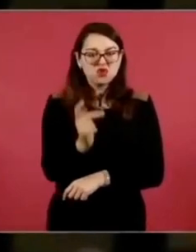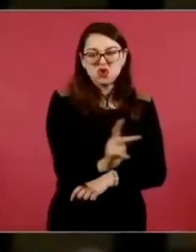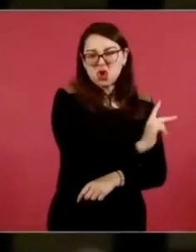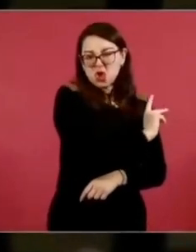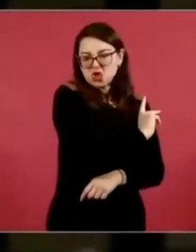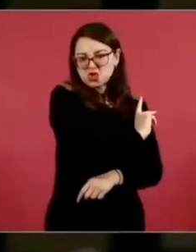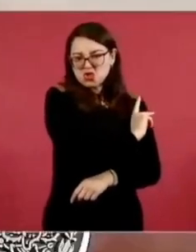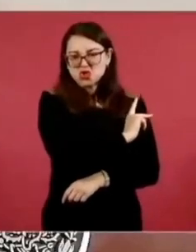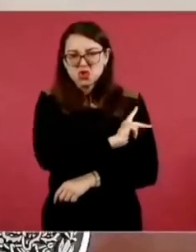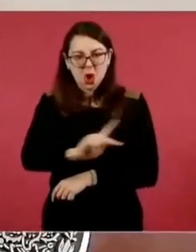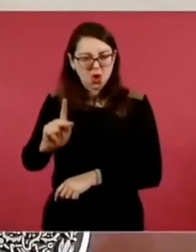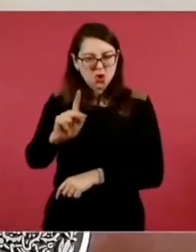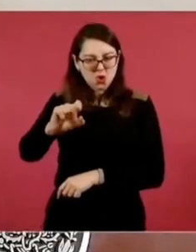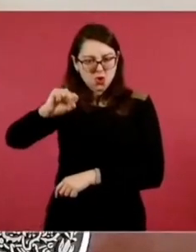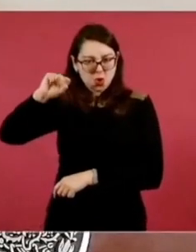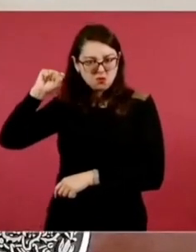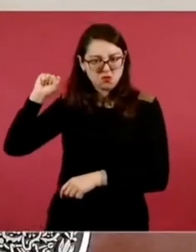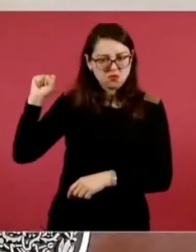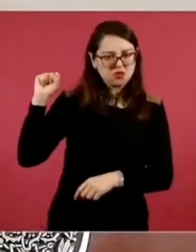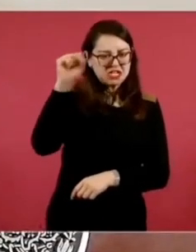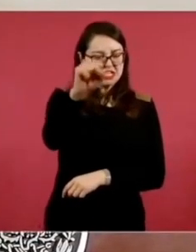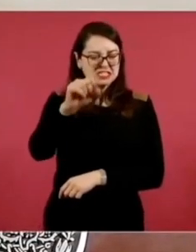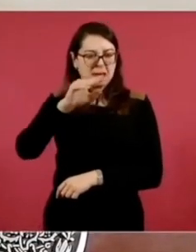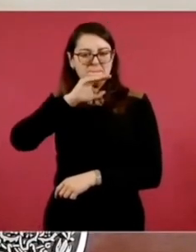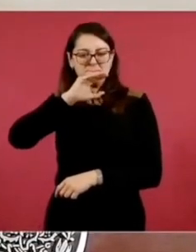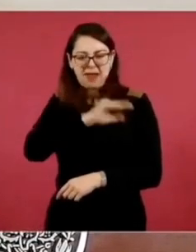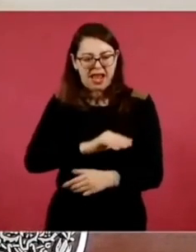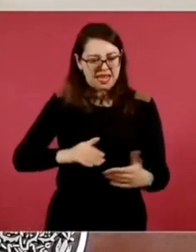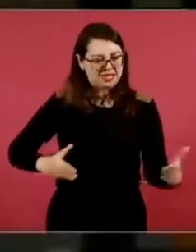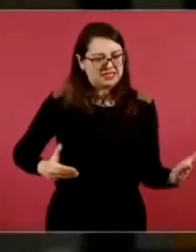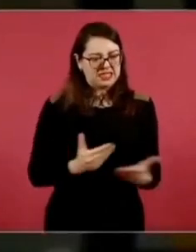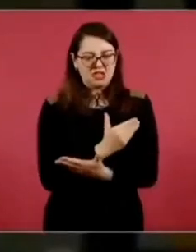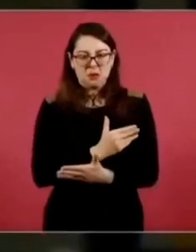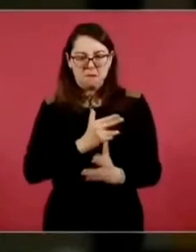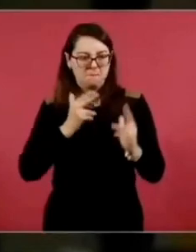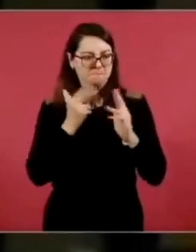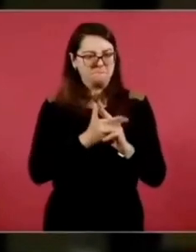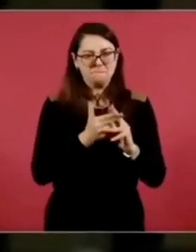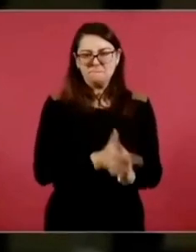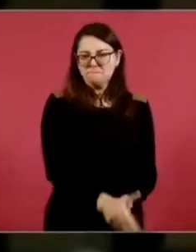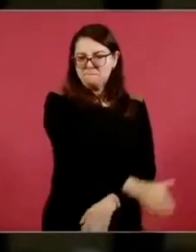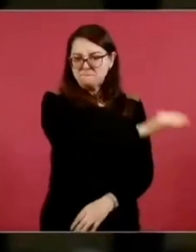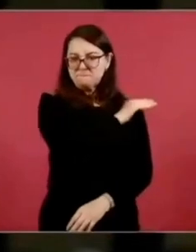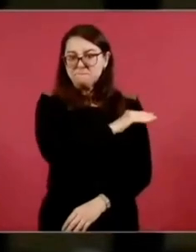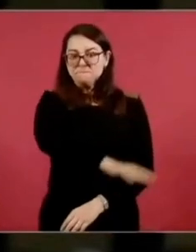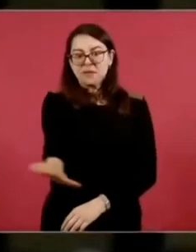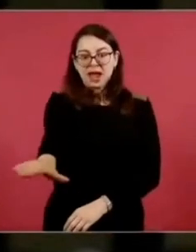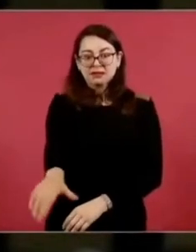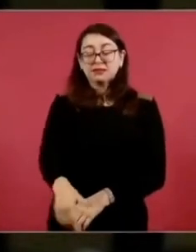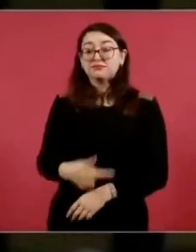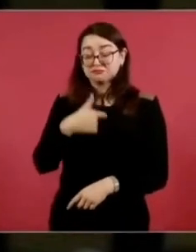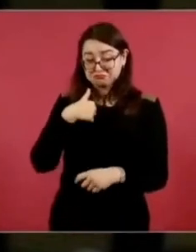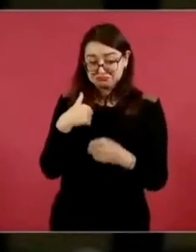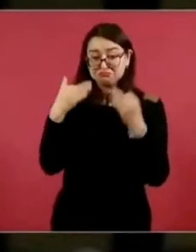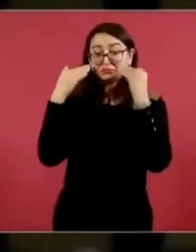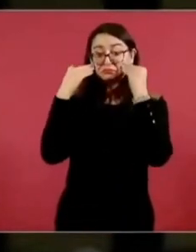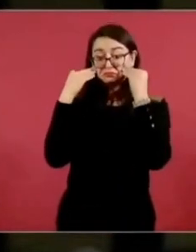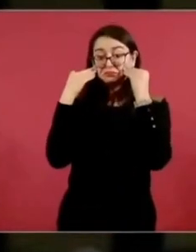Mario Santos Coica, el jefe de información y compadre de don Manuel Buendía, que también fue mi maestro y mi jurado en el Premio Nacional,